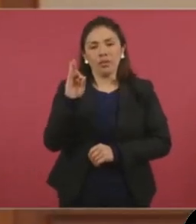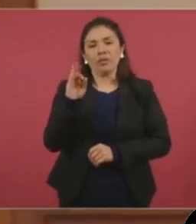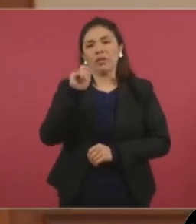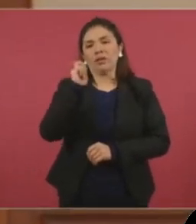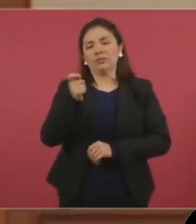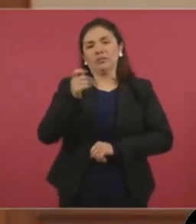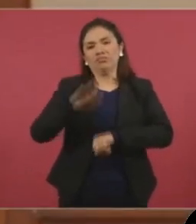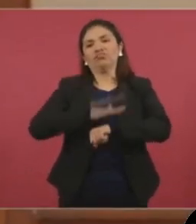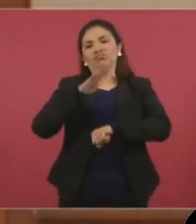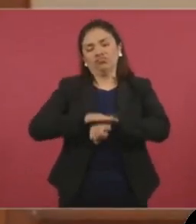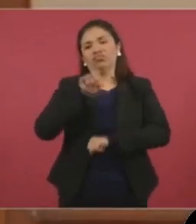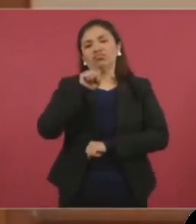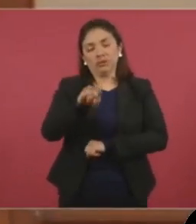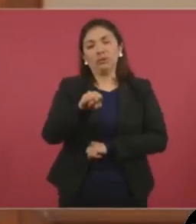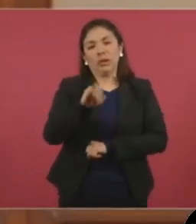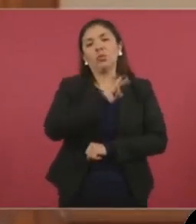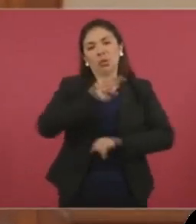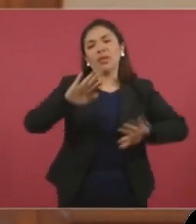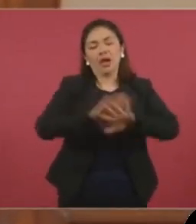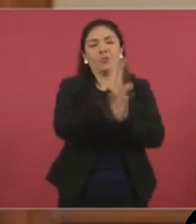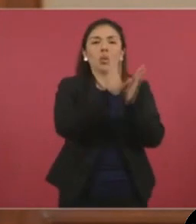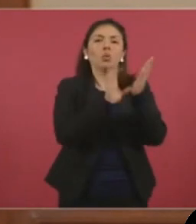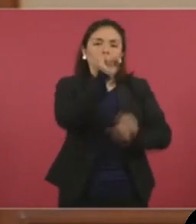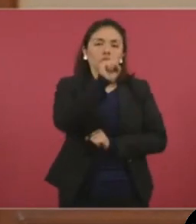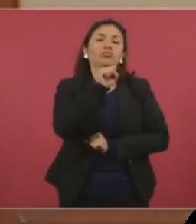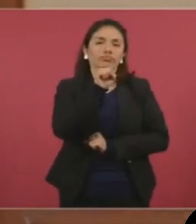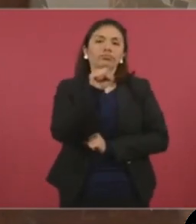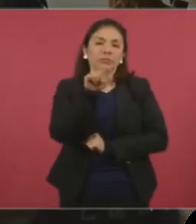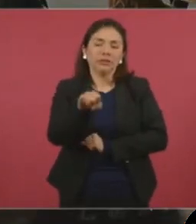calificada. Sólo así se puede reformar la Constitución